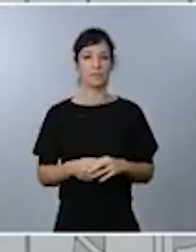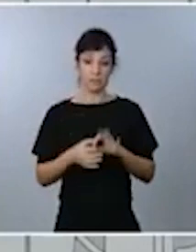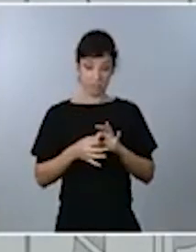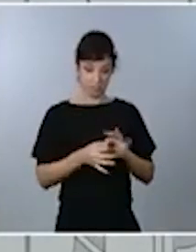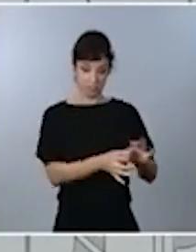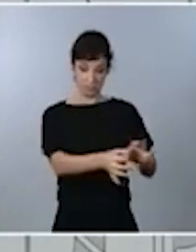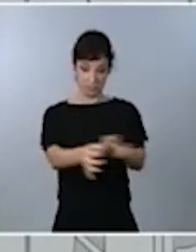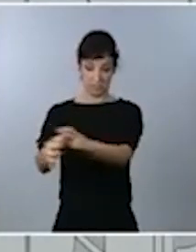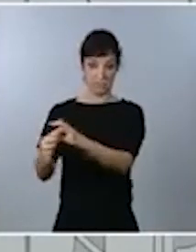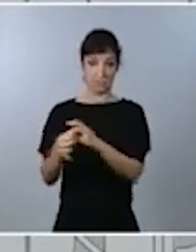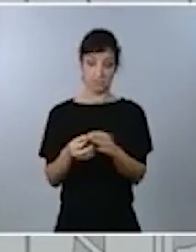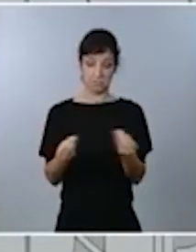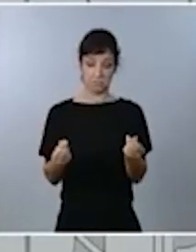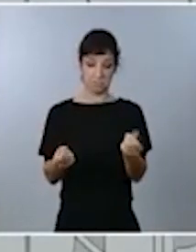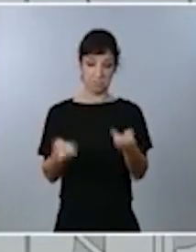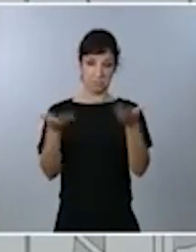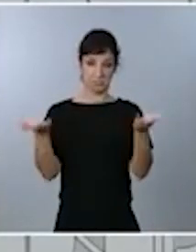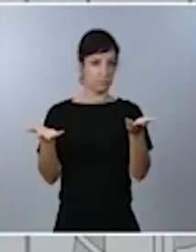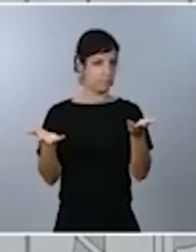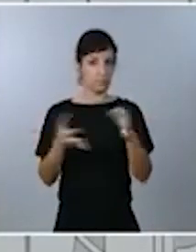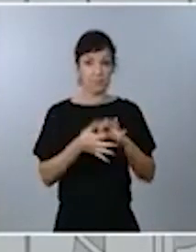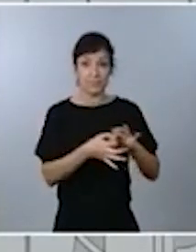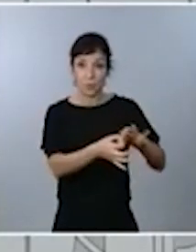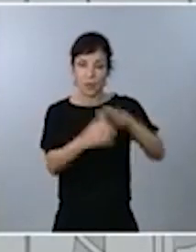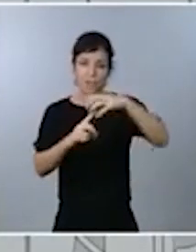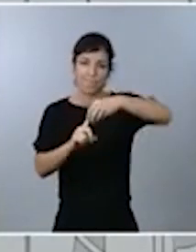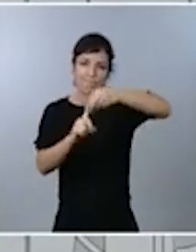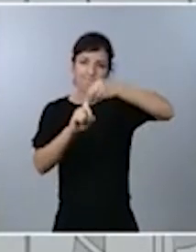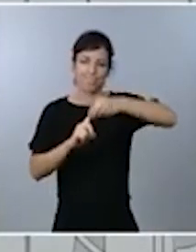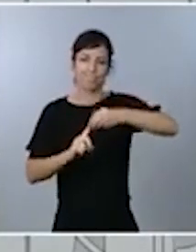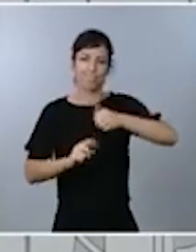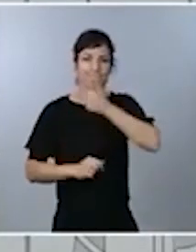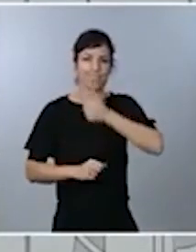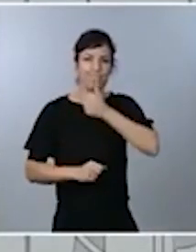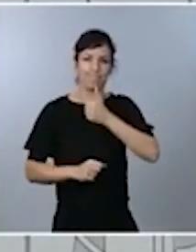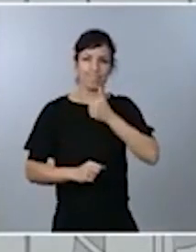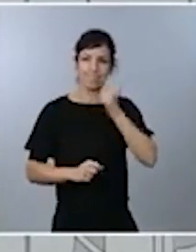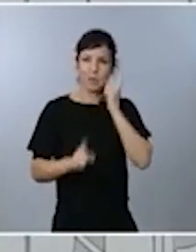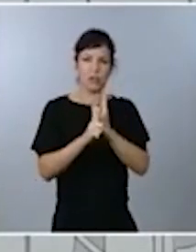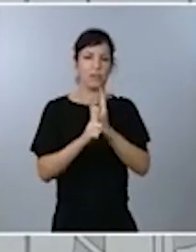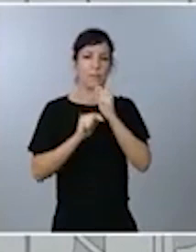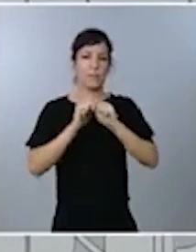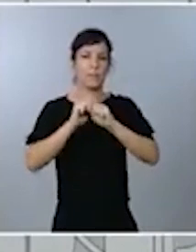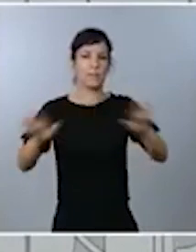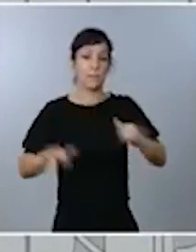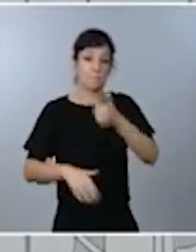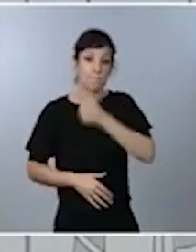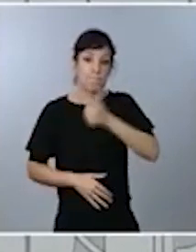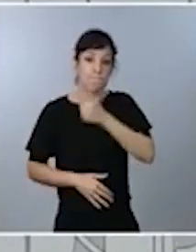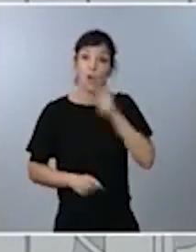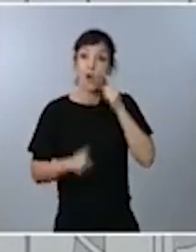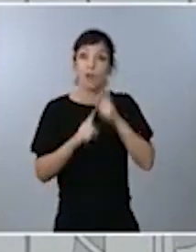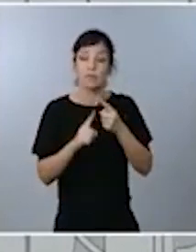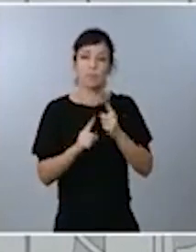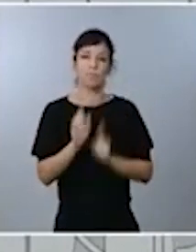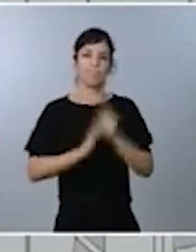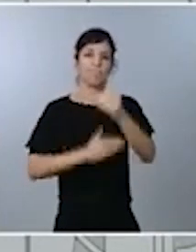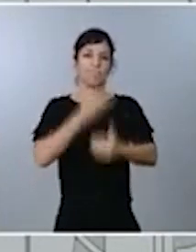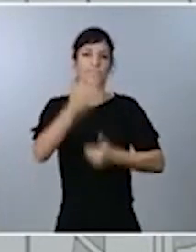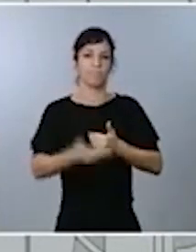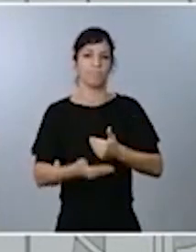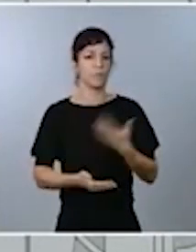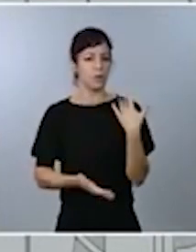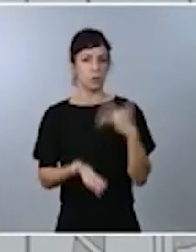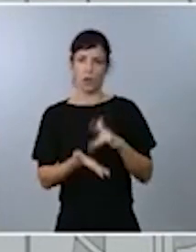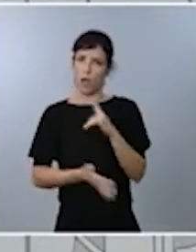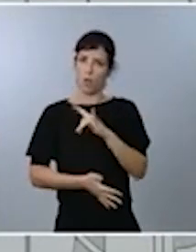la clave de la resistencia frente a la pandemia. ¿Resistir? ¿Para qué? Para avanzar. Lo hicimos una vez y lo vamos a volver